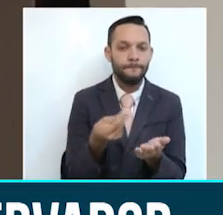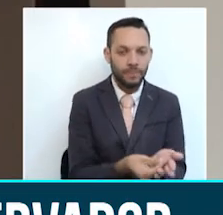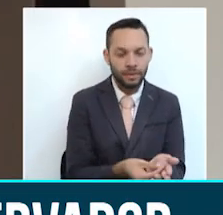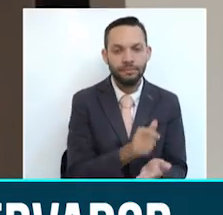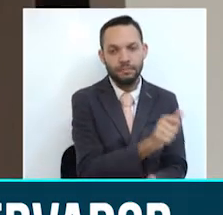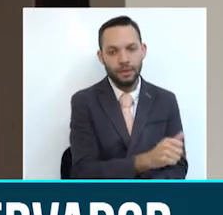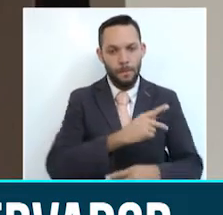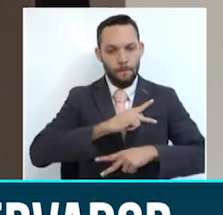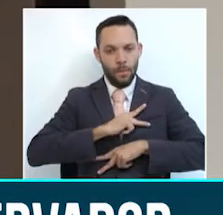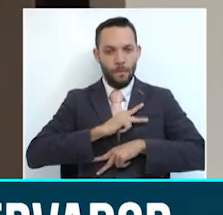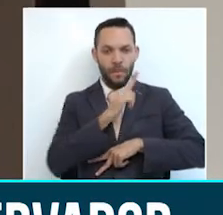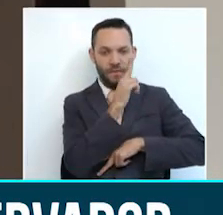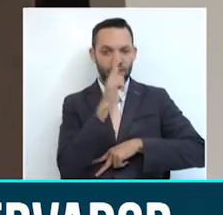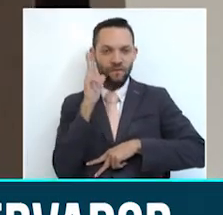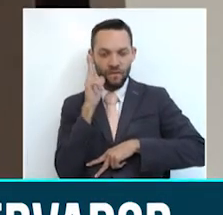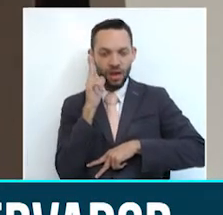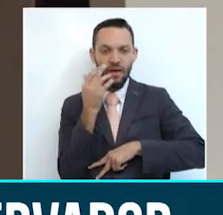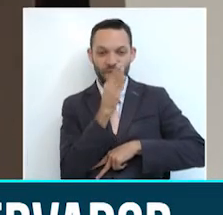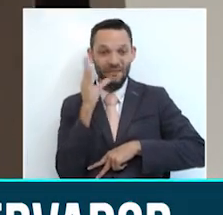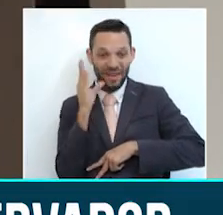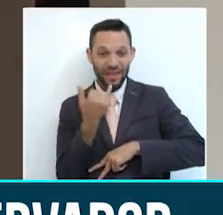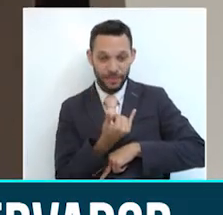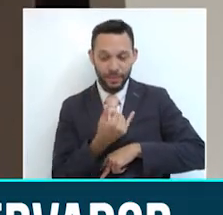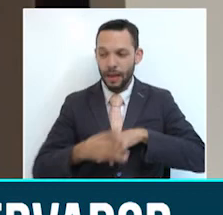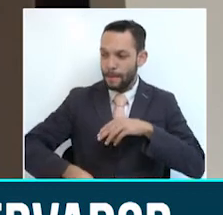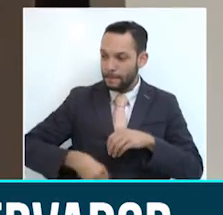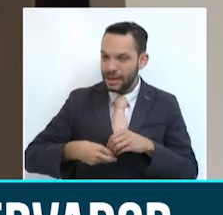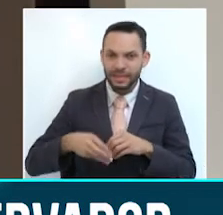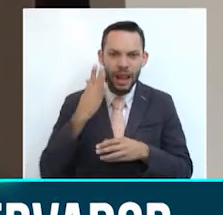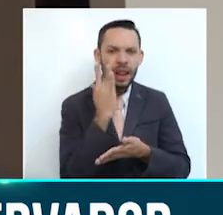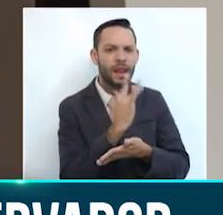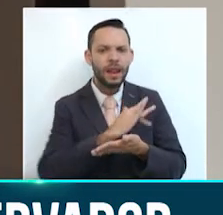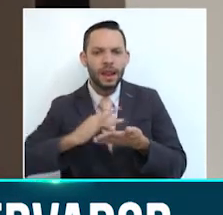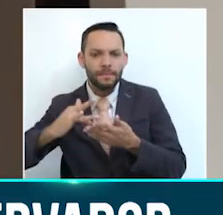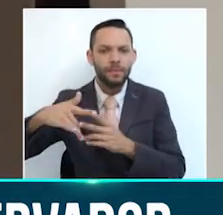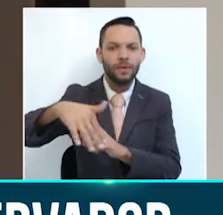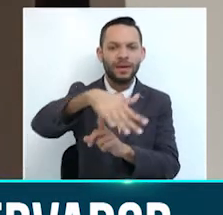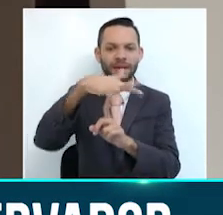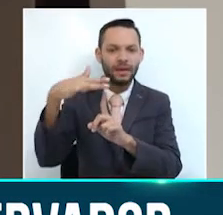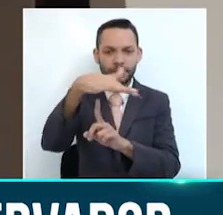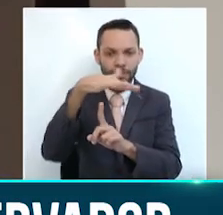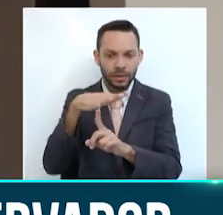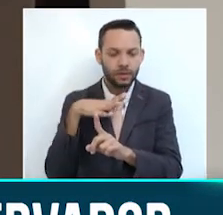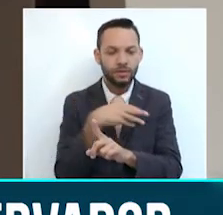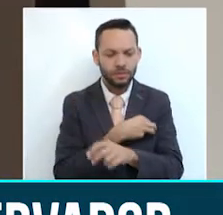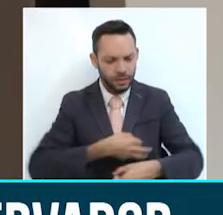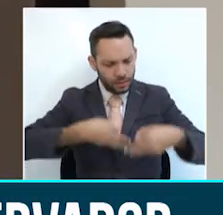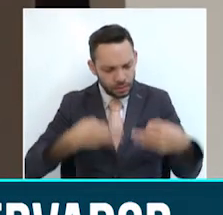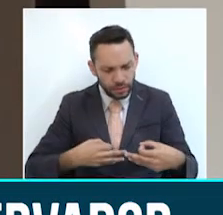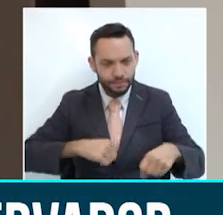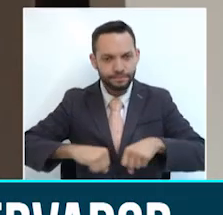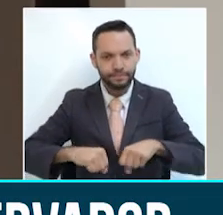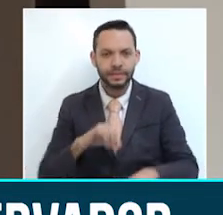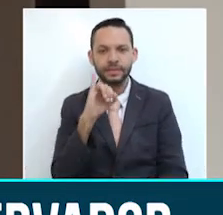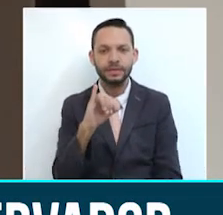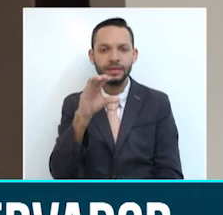todo lo que tiene que ver con la parte fitosanitaria nosotros tenemos que trabajar muy de la mano con el ICA